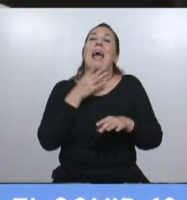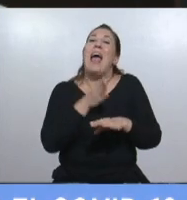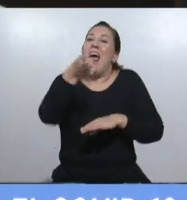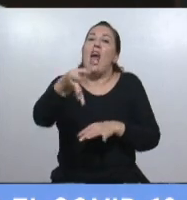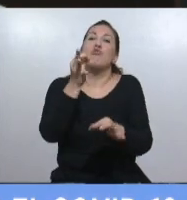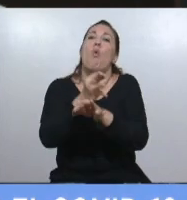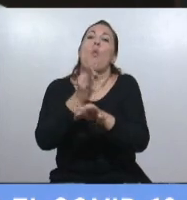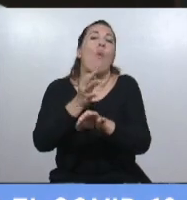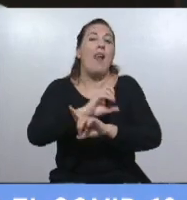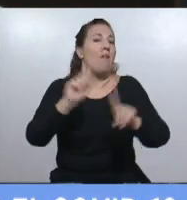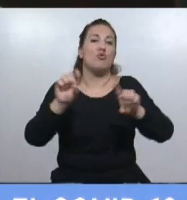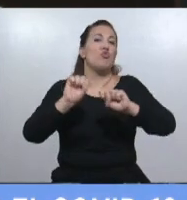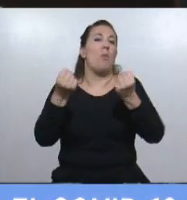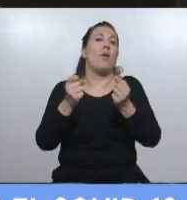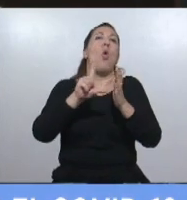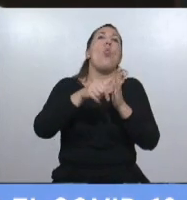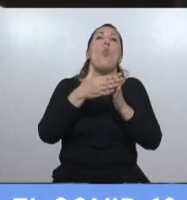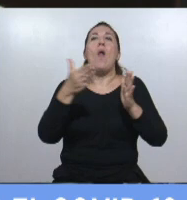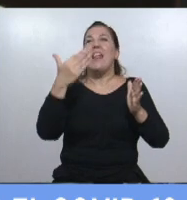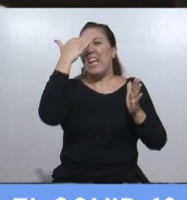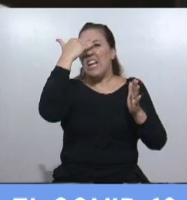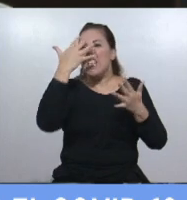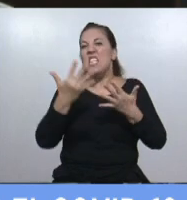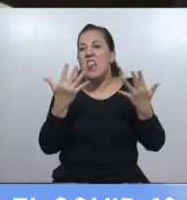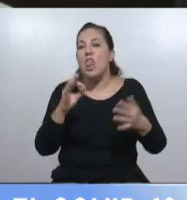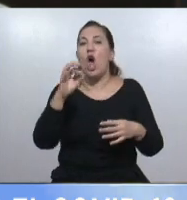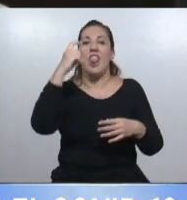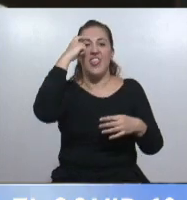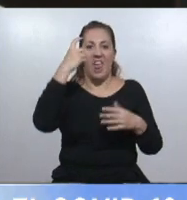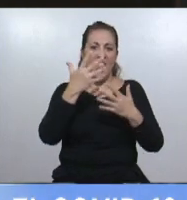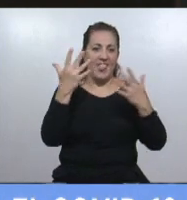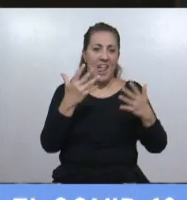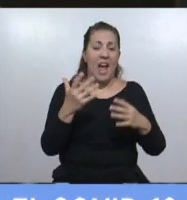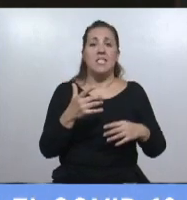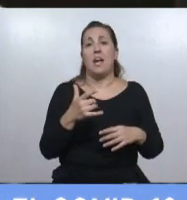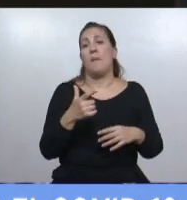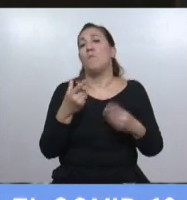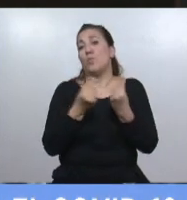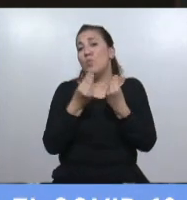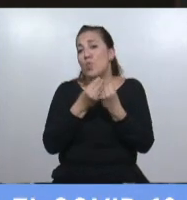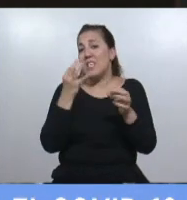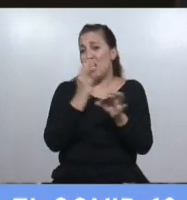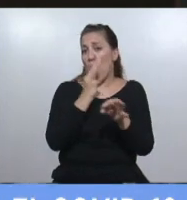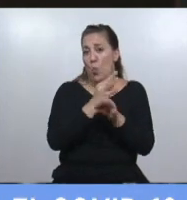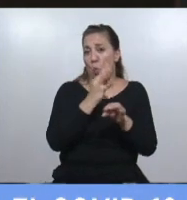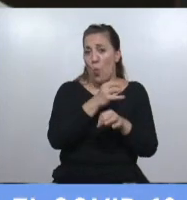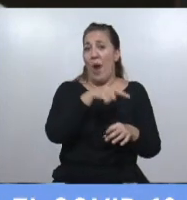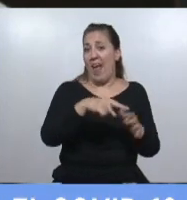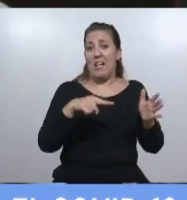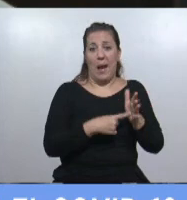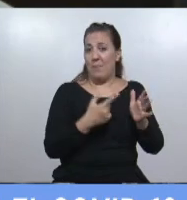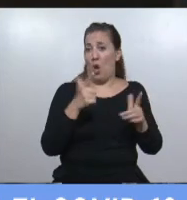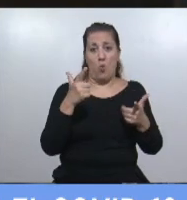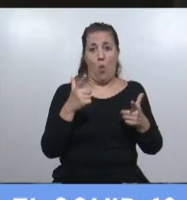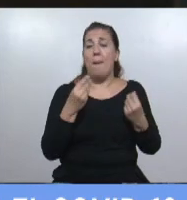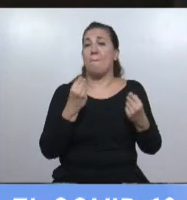15 días, 10 días hábiles. Muchos de los cuales, además, en las escuelas de la ciudad no hay clases presenciales porque tienen